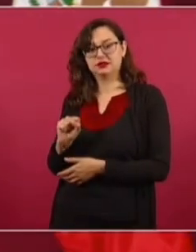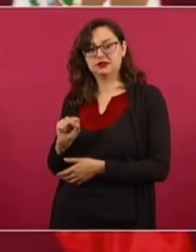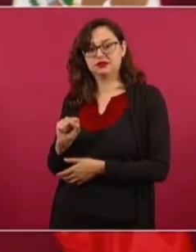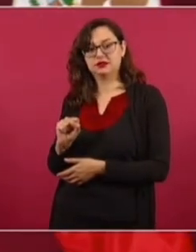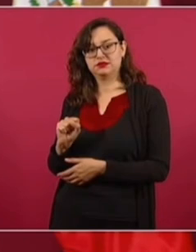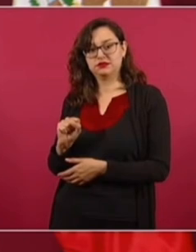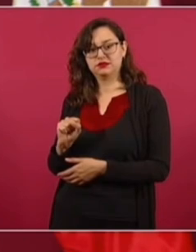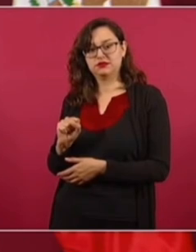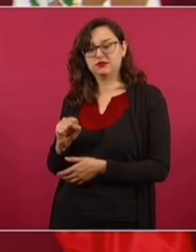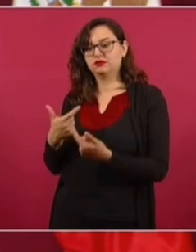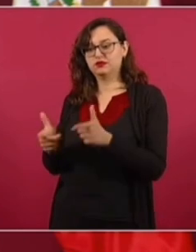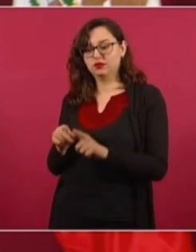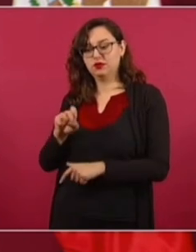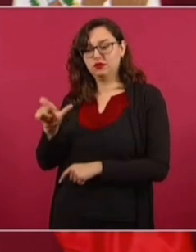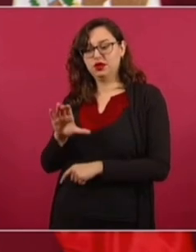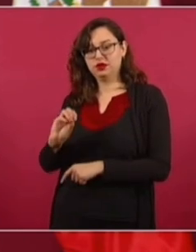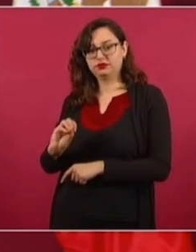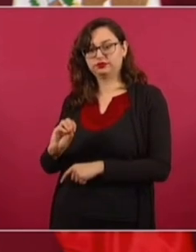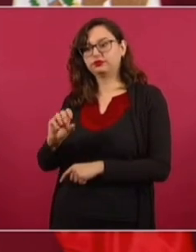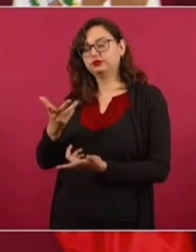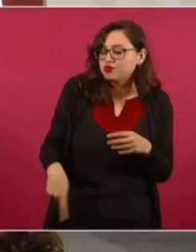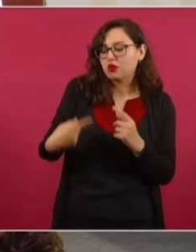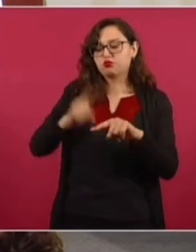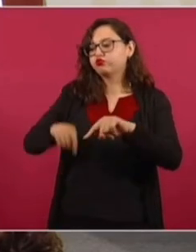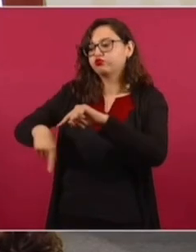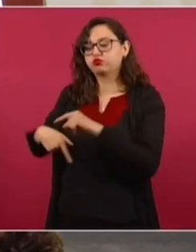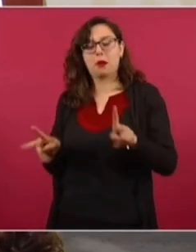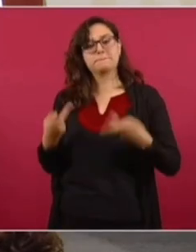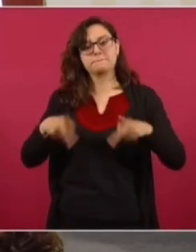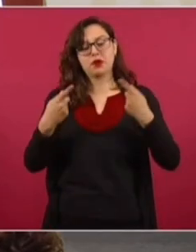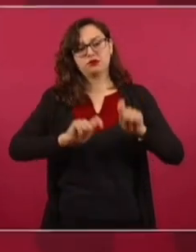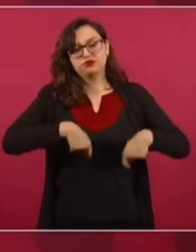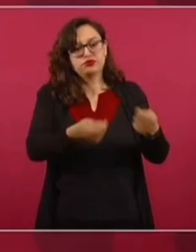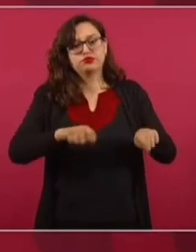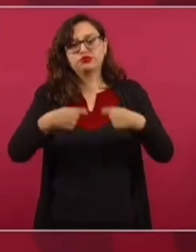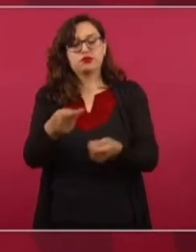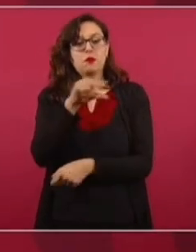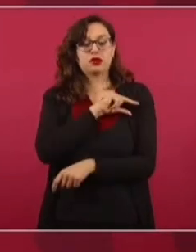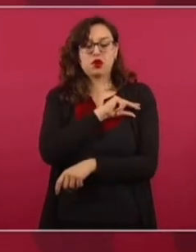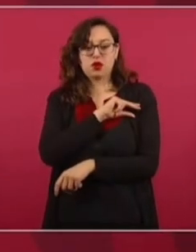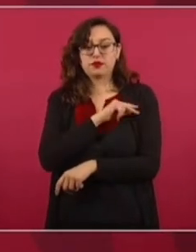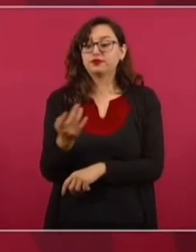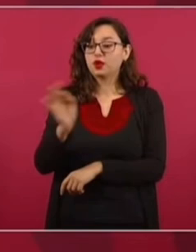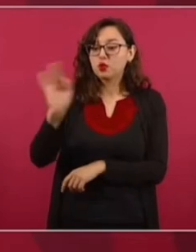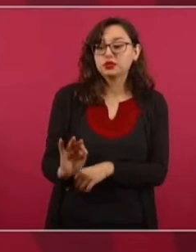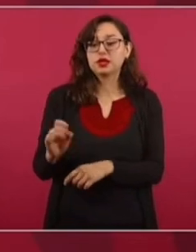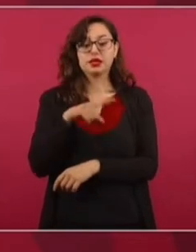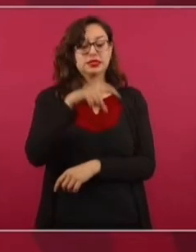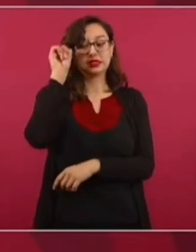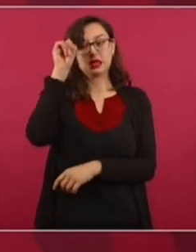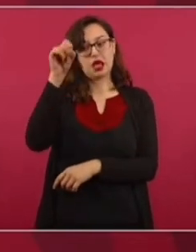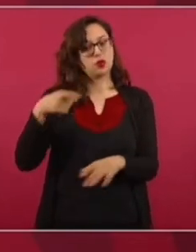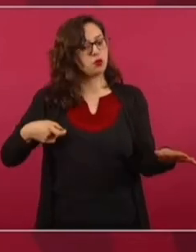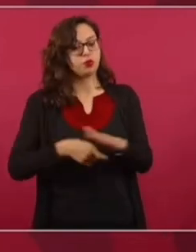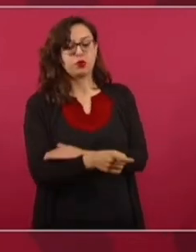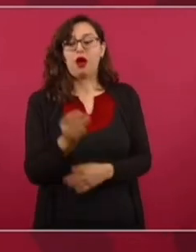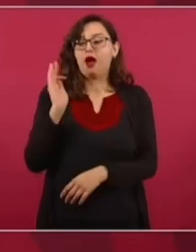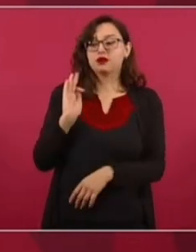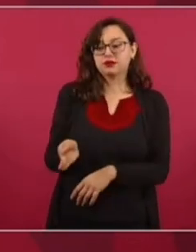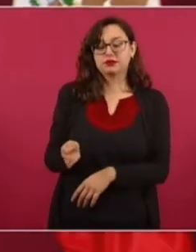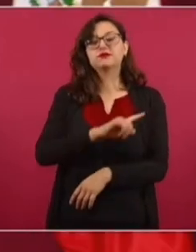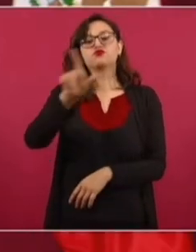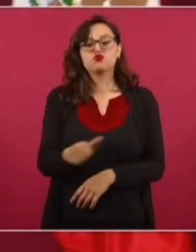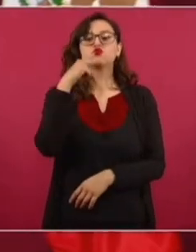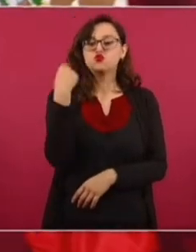vendió a Grupo México la mina de Cananea. Entonces, se acusa de eso, se presentan denuncias y